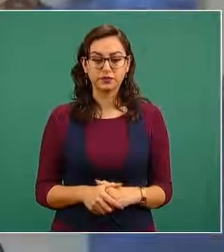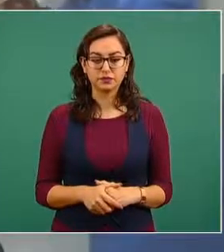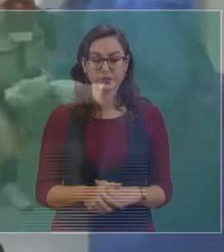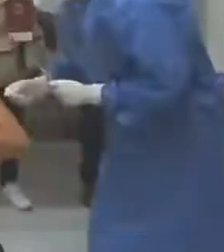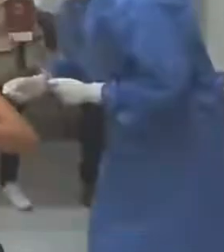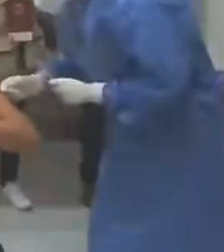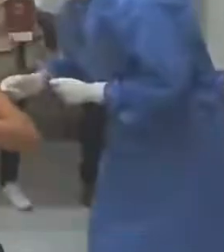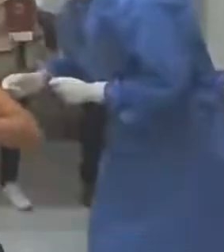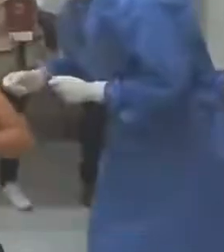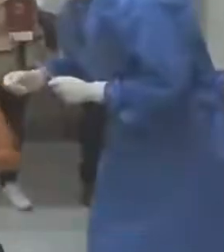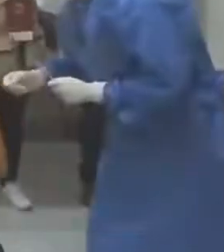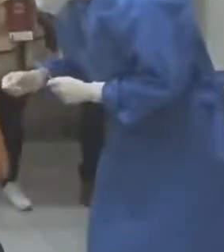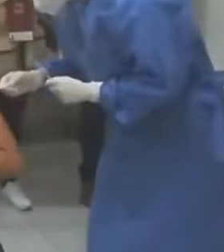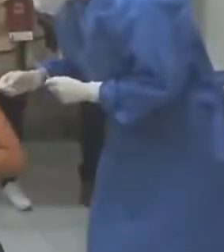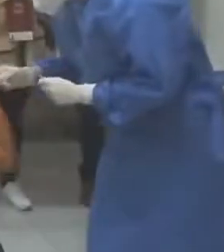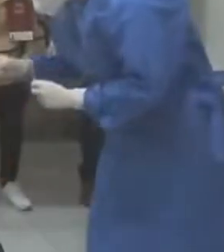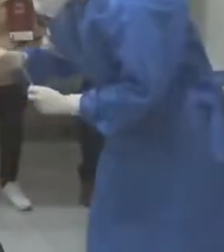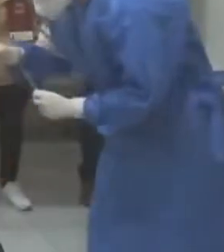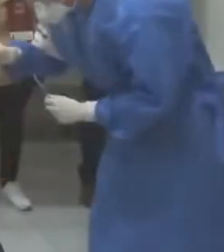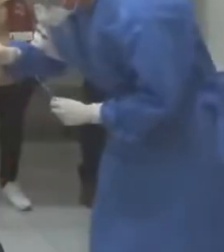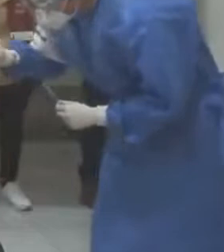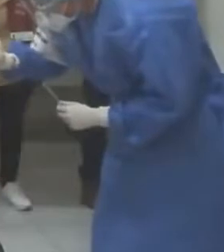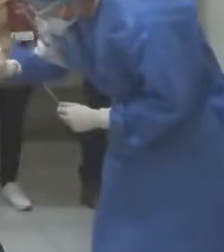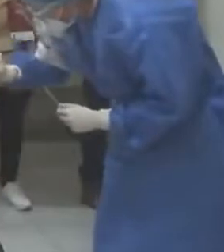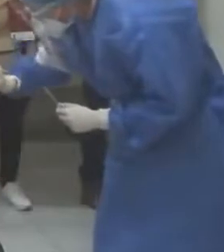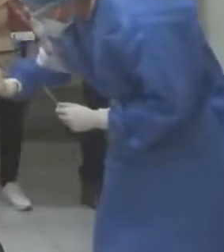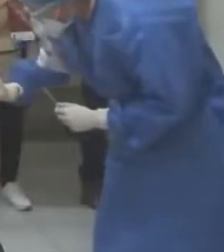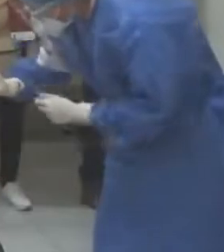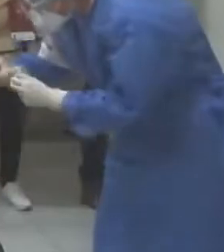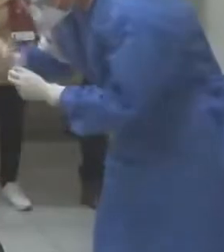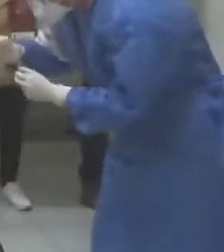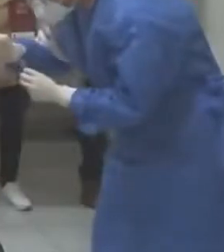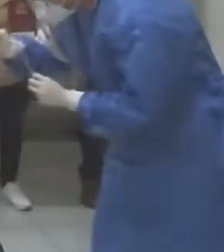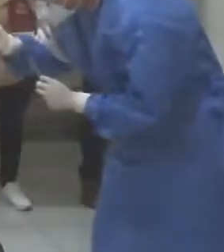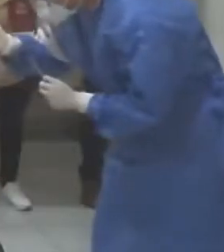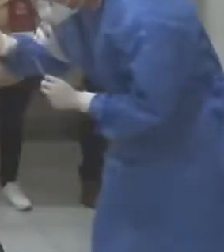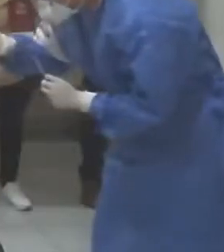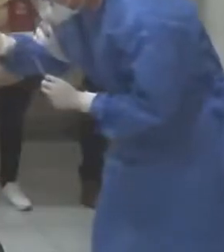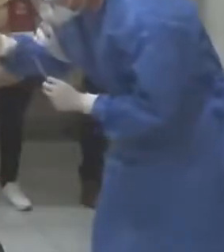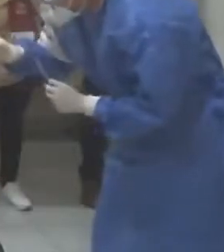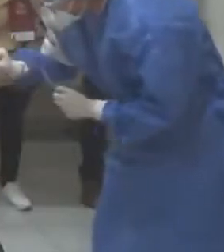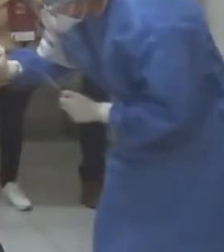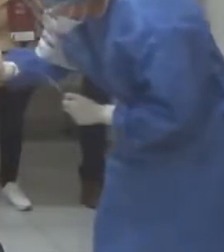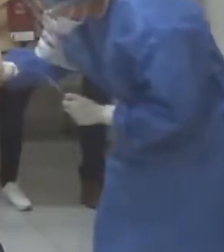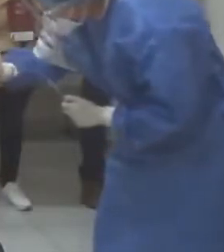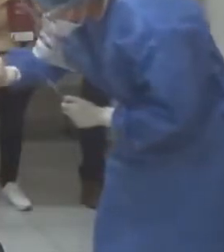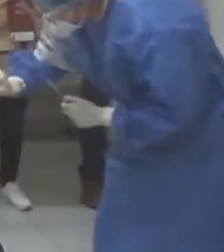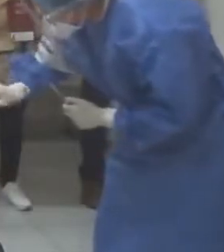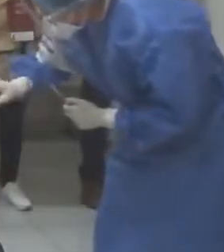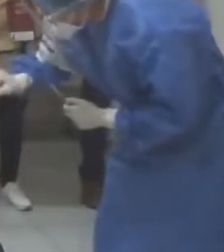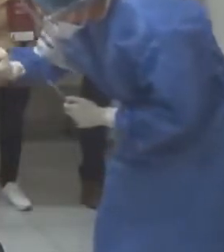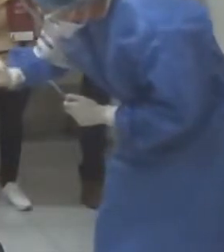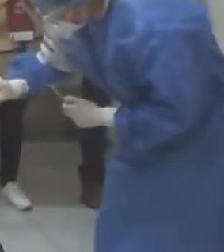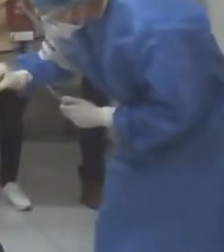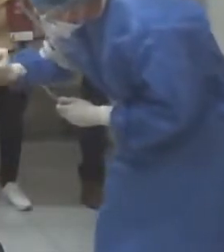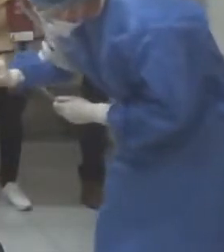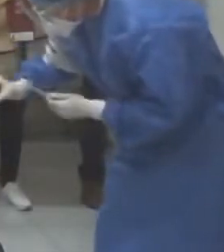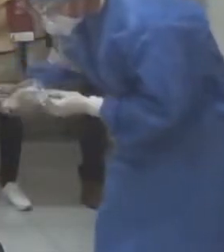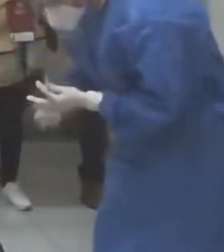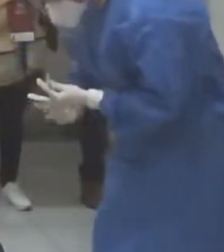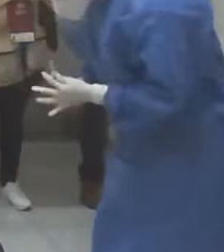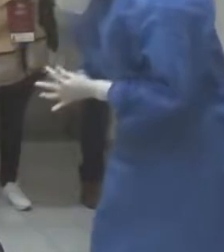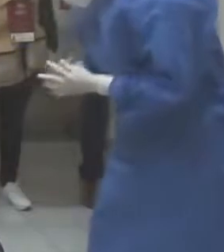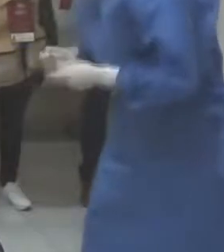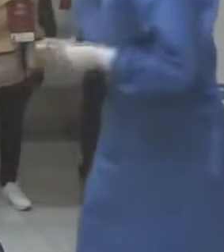mientras vacunan a la compañera